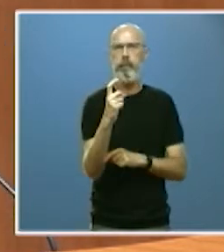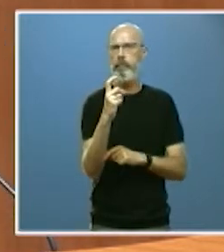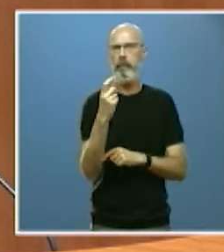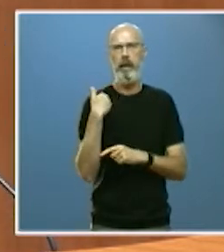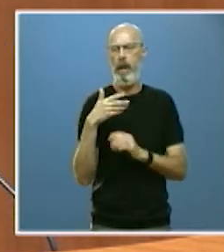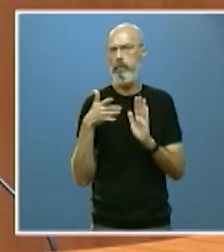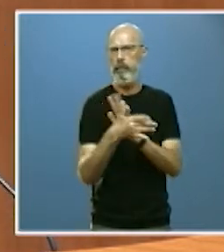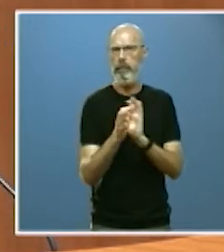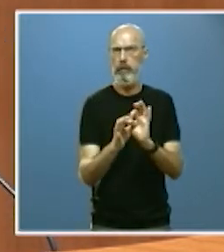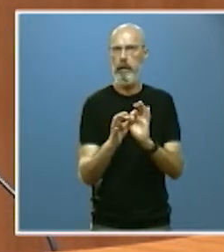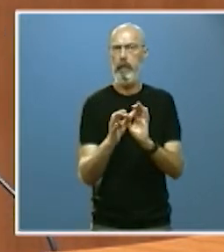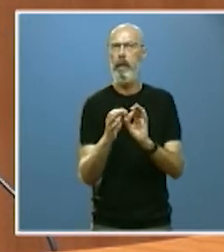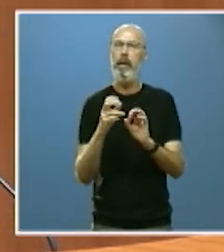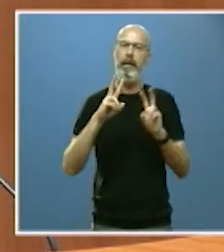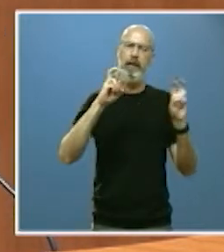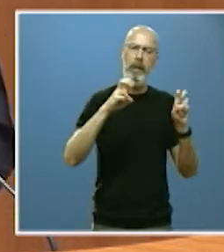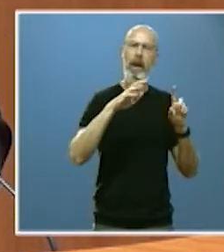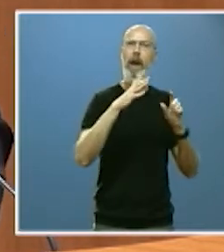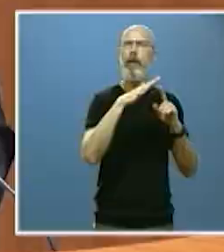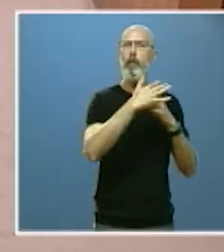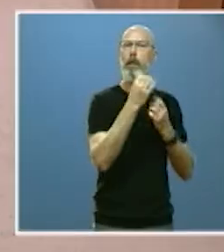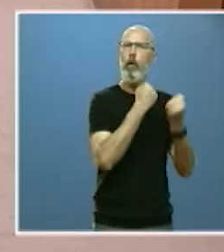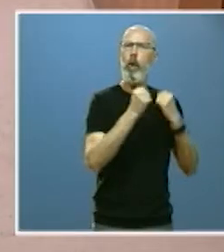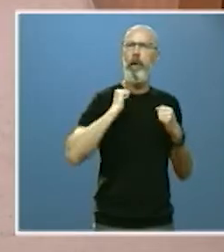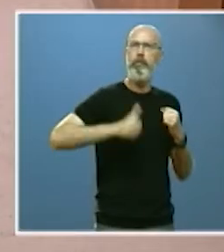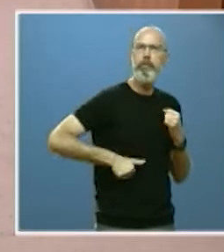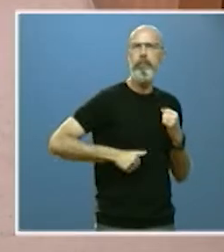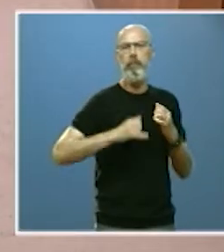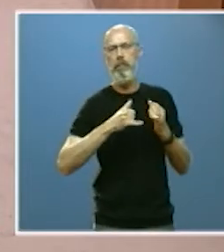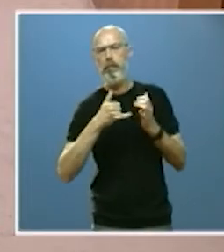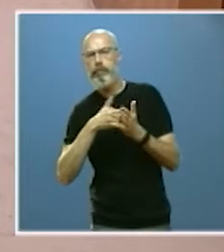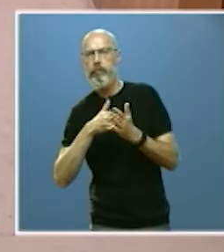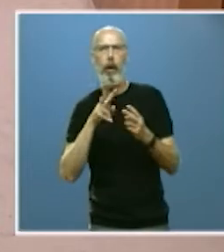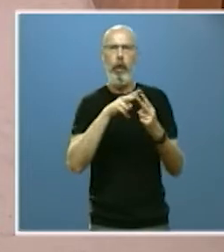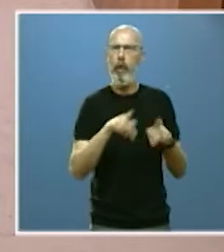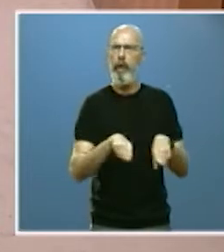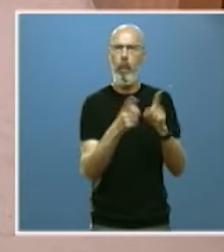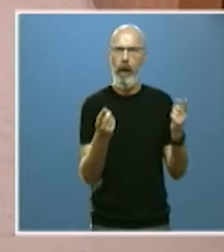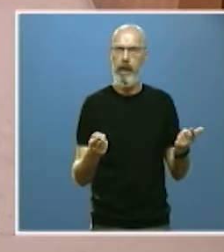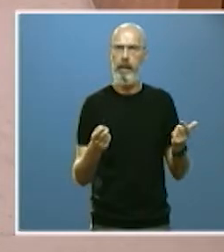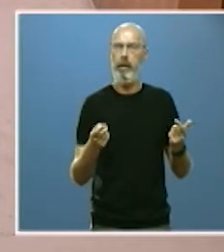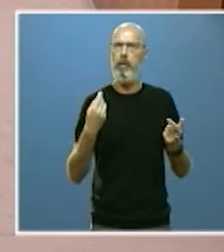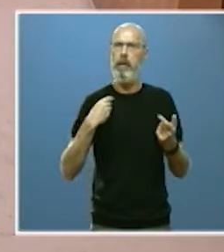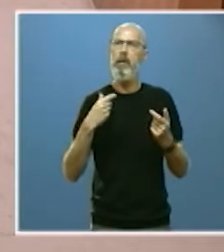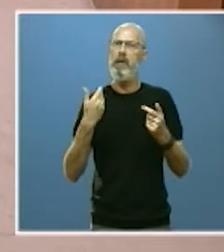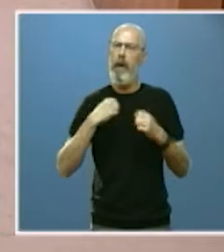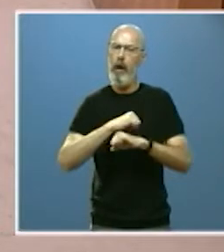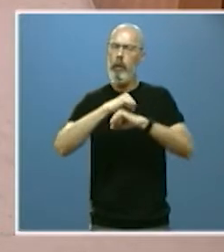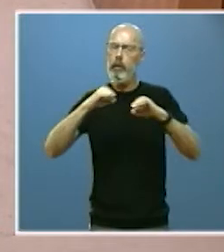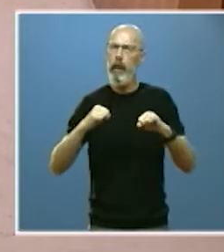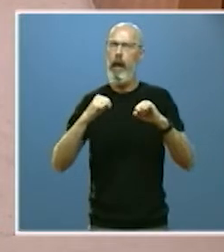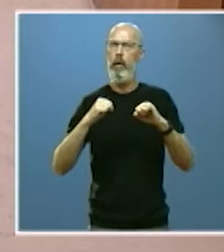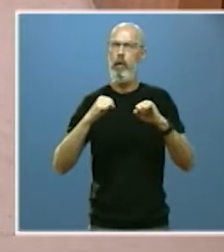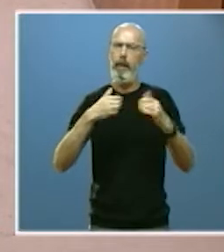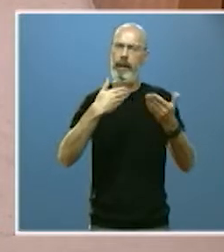tiempos de bonanza como de crisis. En esta legislatura ha alcanzado su mayor relevancia y proyección externa. Ha consolidado su extensión